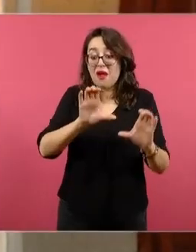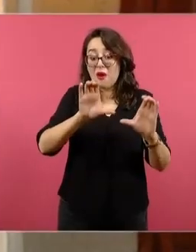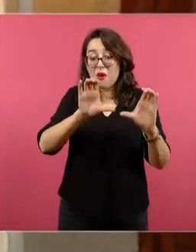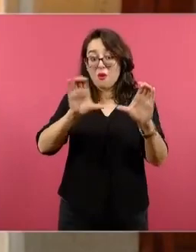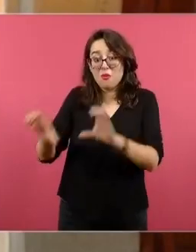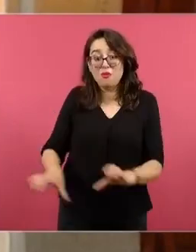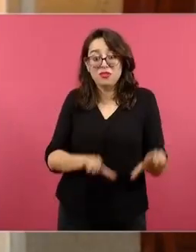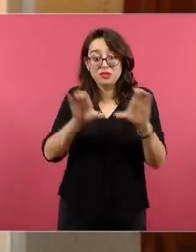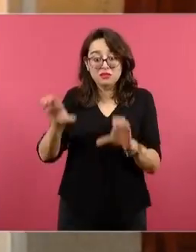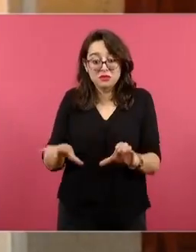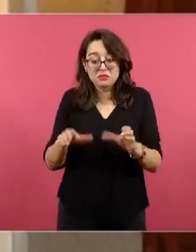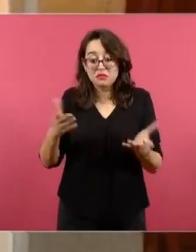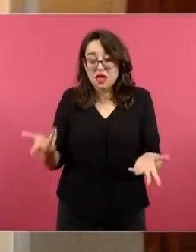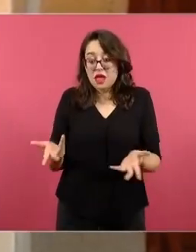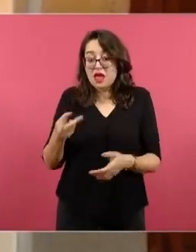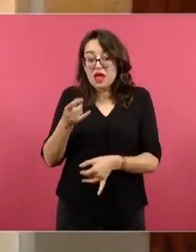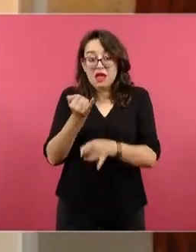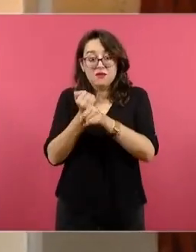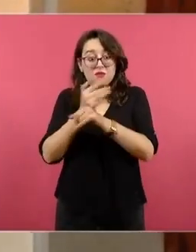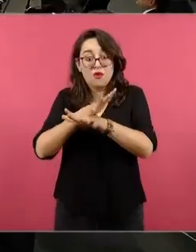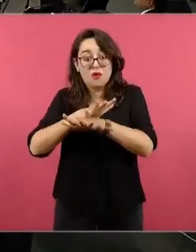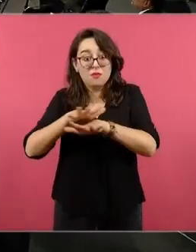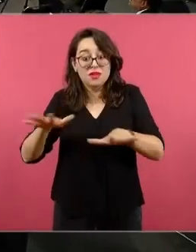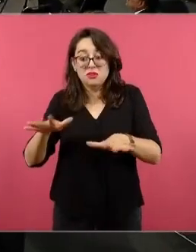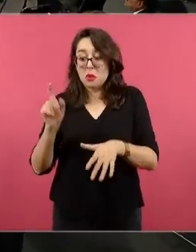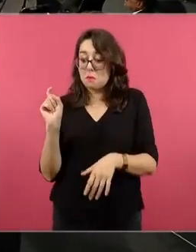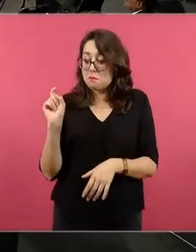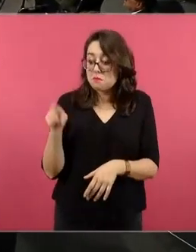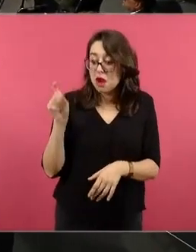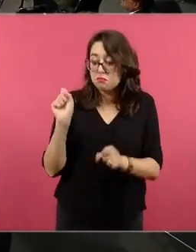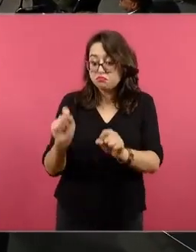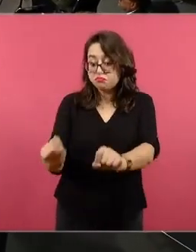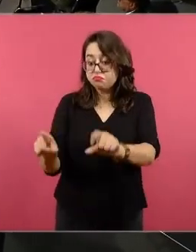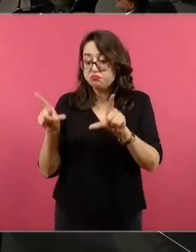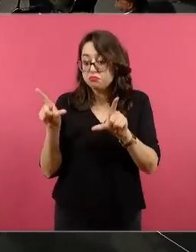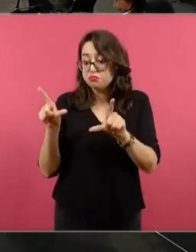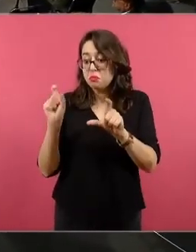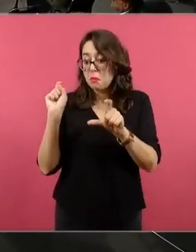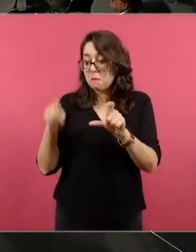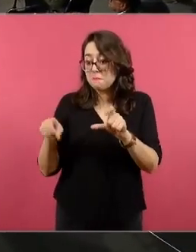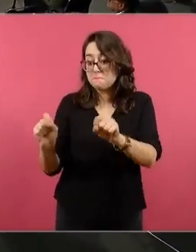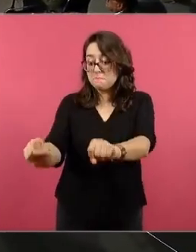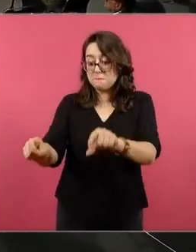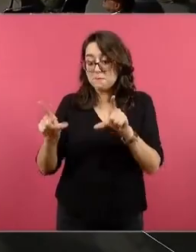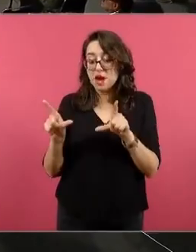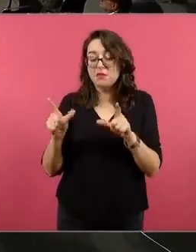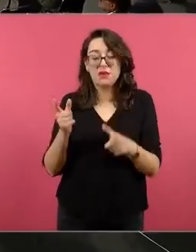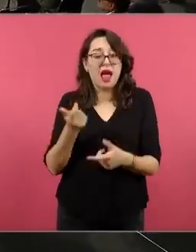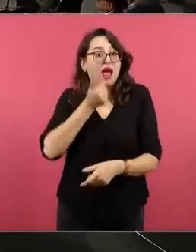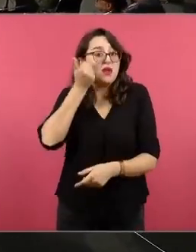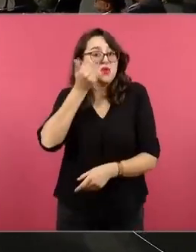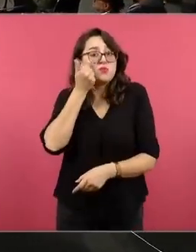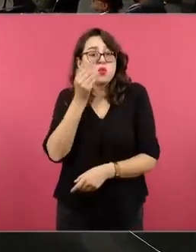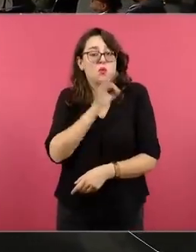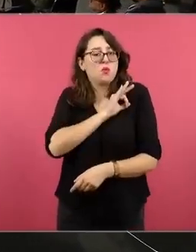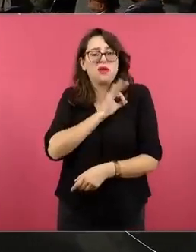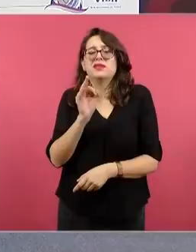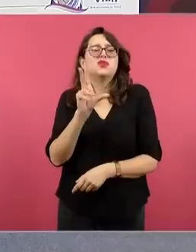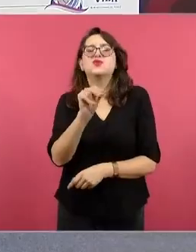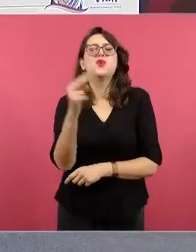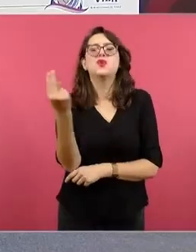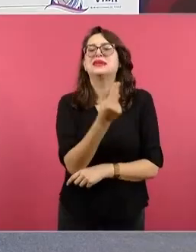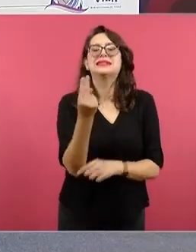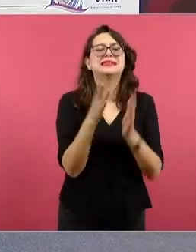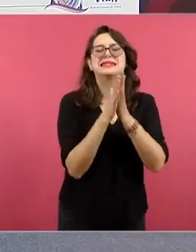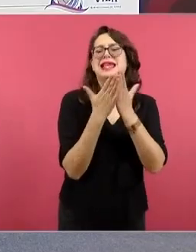información los estudiantes la tienen a la mano de un clic. ¿Qué es lo que nos propone la metodología STEAM para tanta